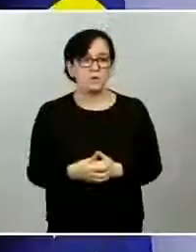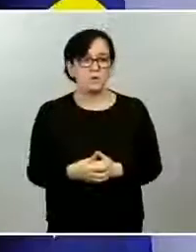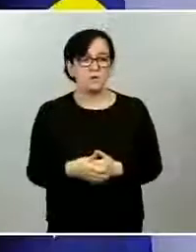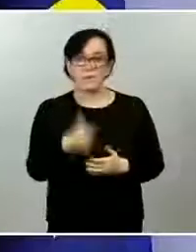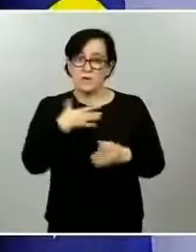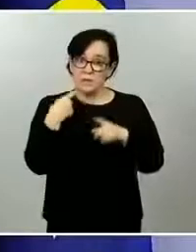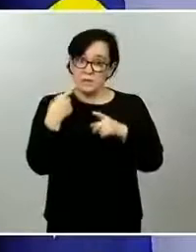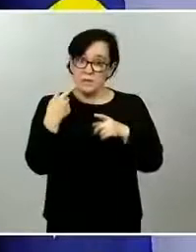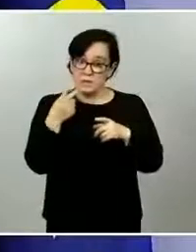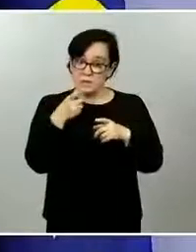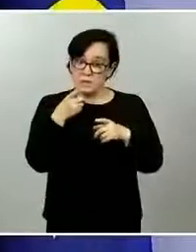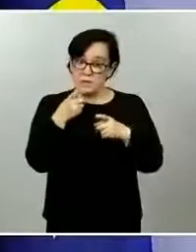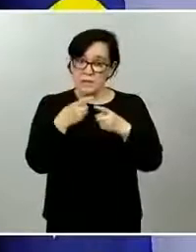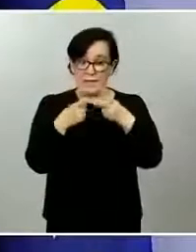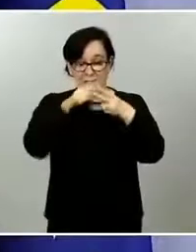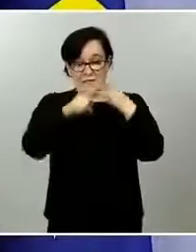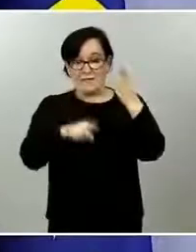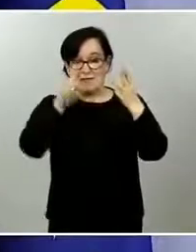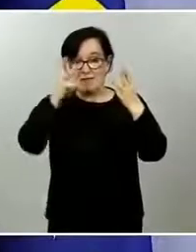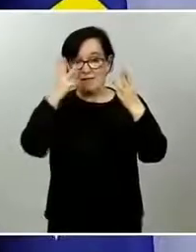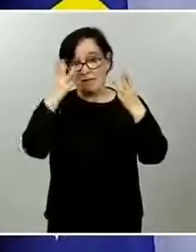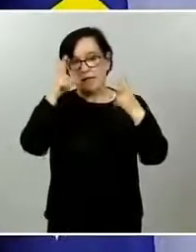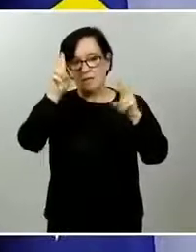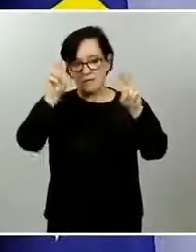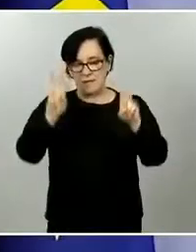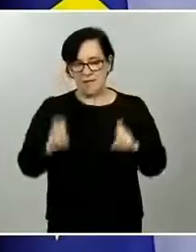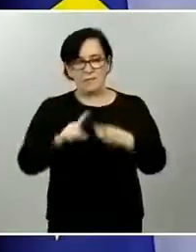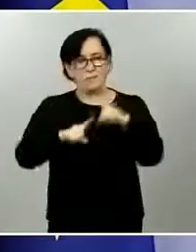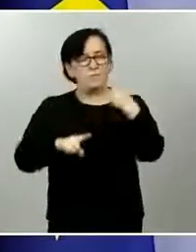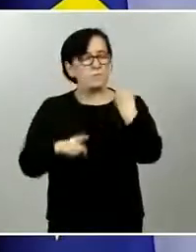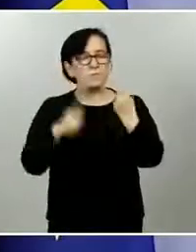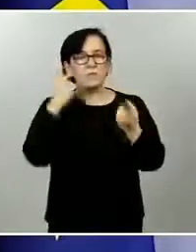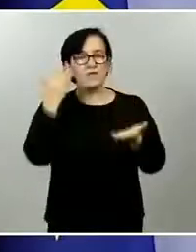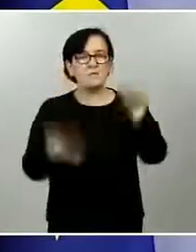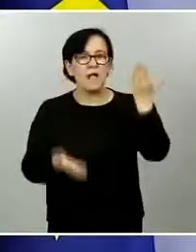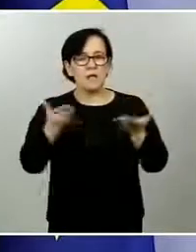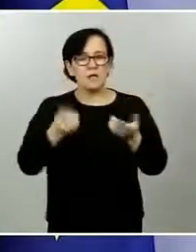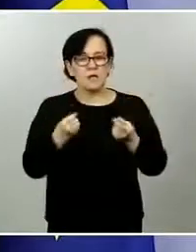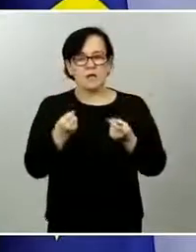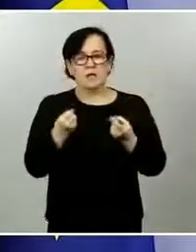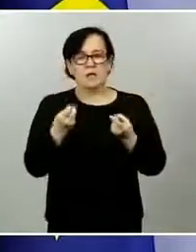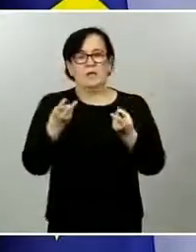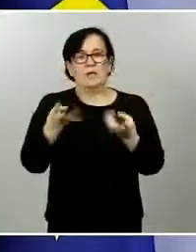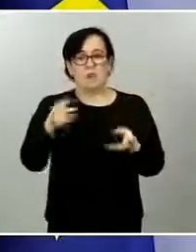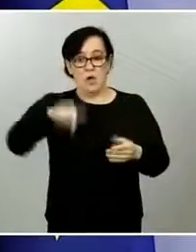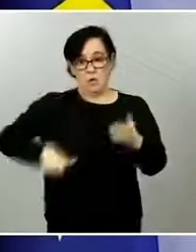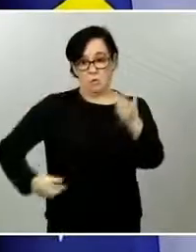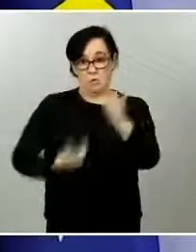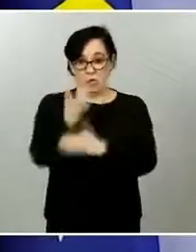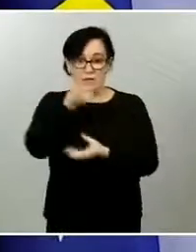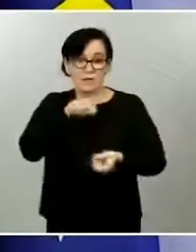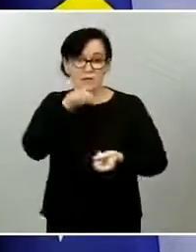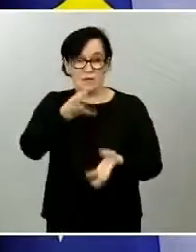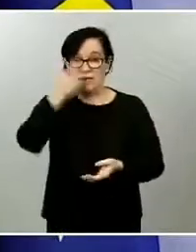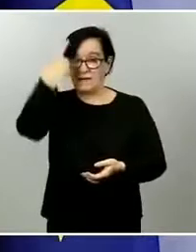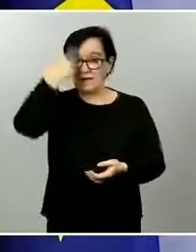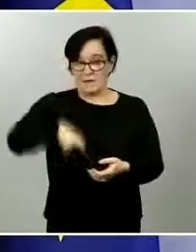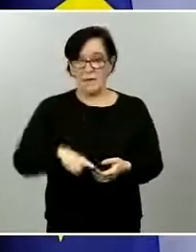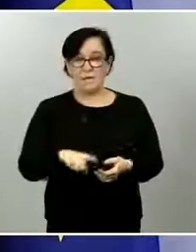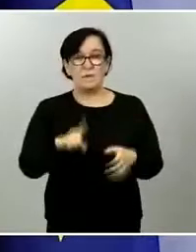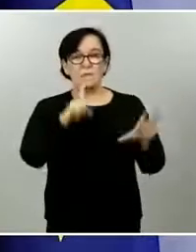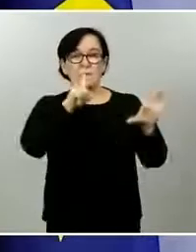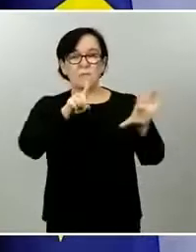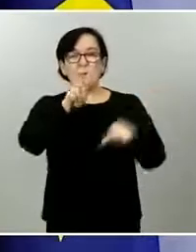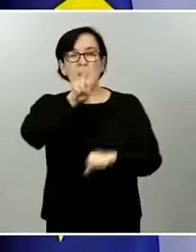sobre los datos y sobre la fase de desescalada en la que nos encontramos. Muchas gracias, ministra. Quería compartir con ustedes